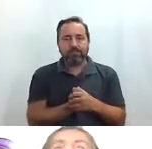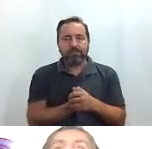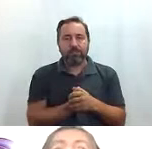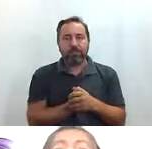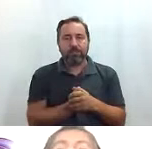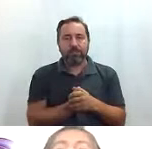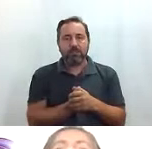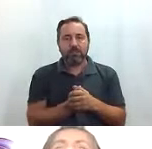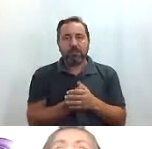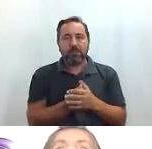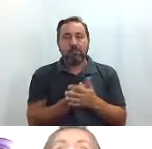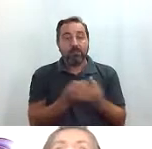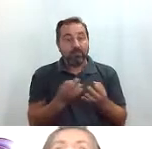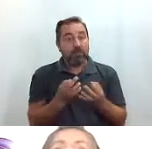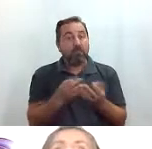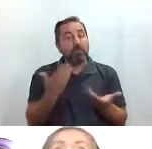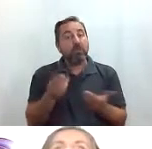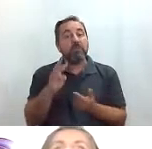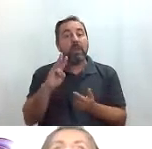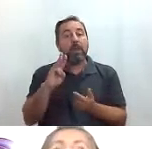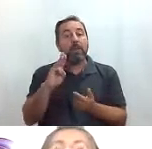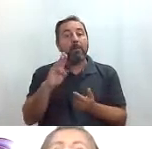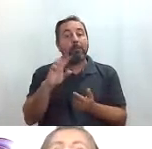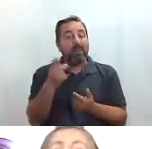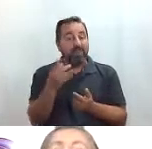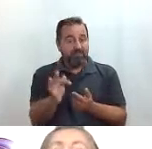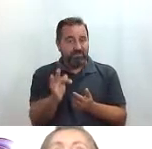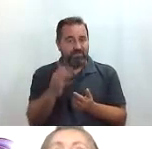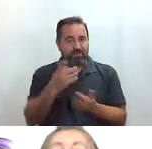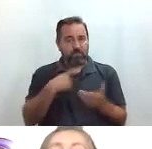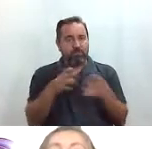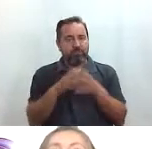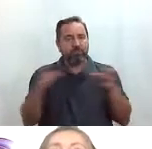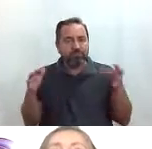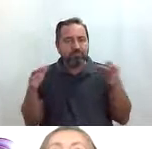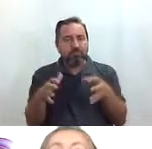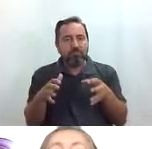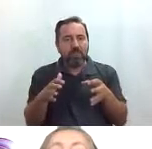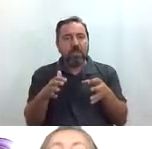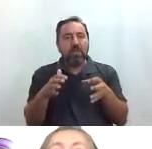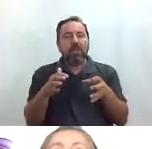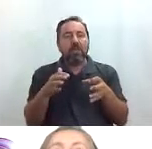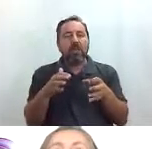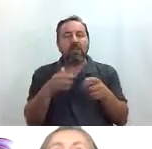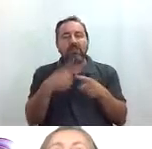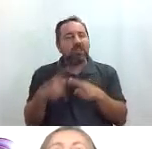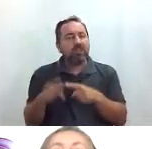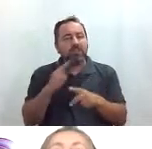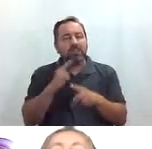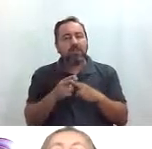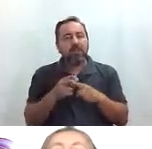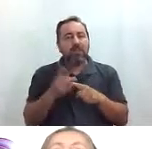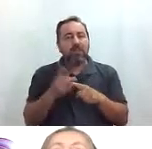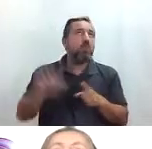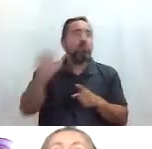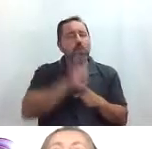pues la verdad es que Prediv nos reunió a viajeros con distintas capacidades de iba a decir de toda